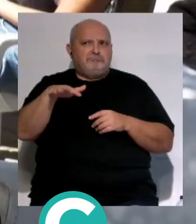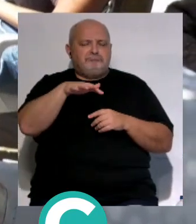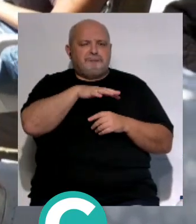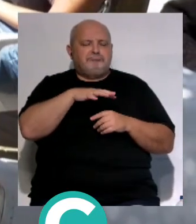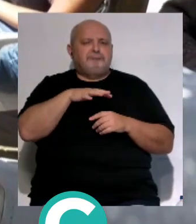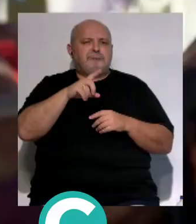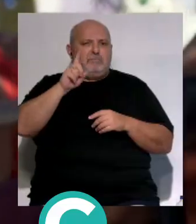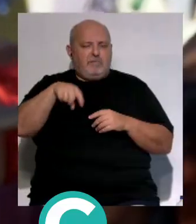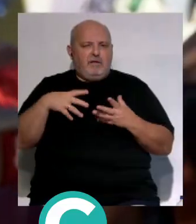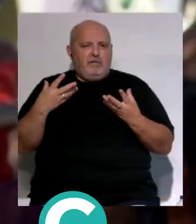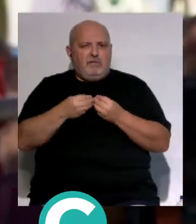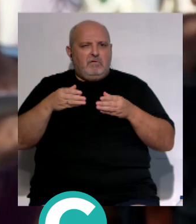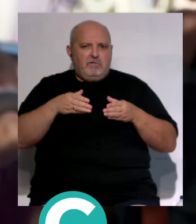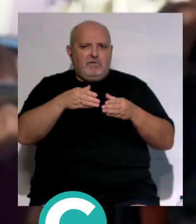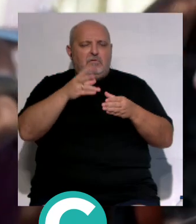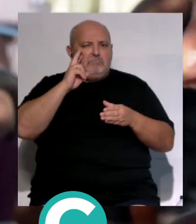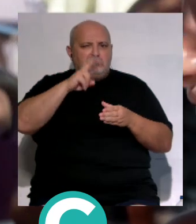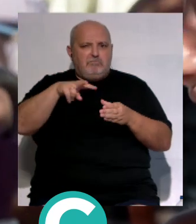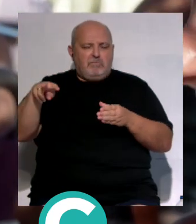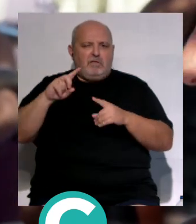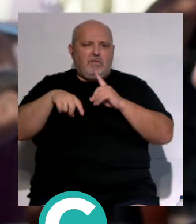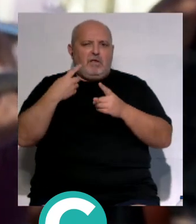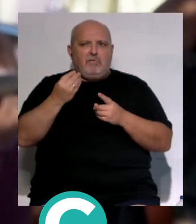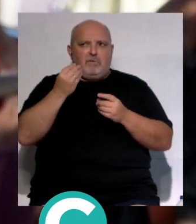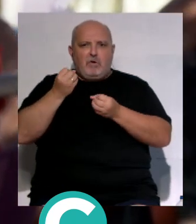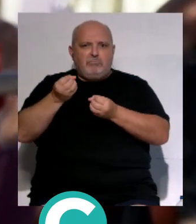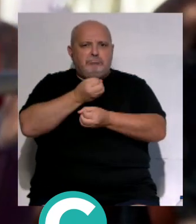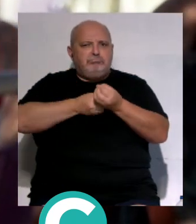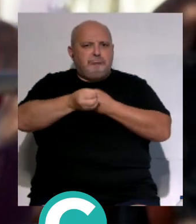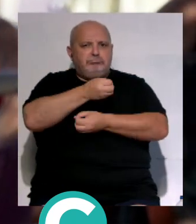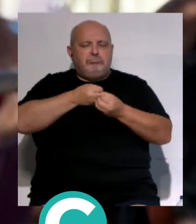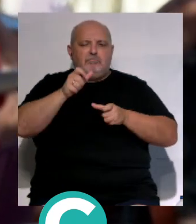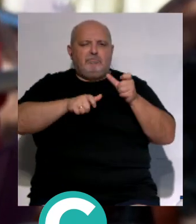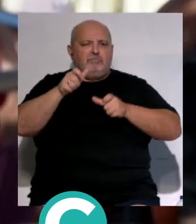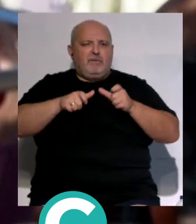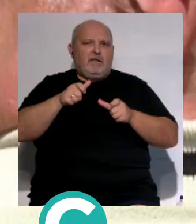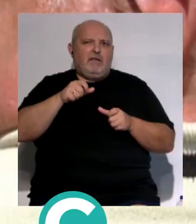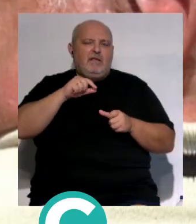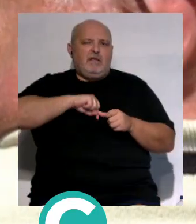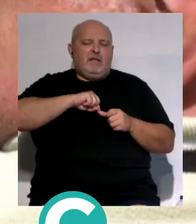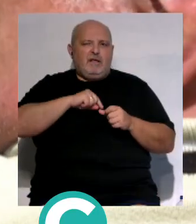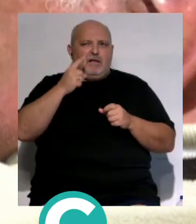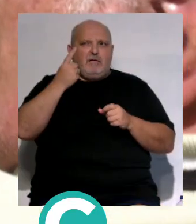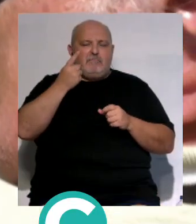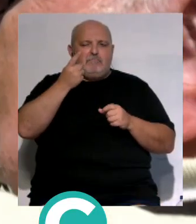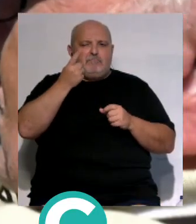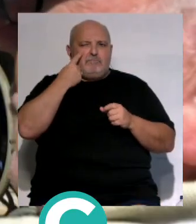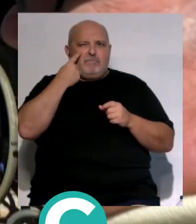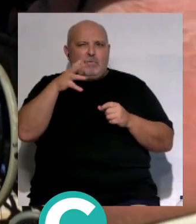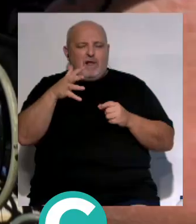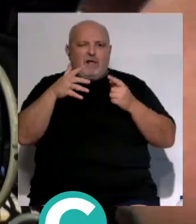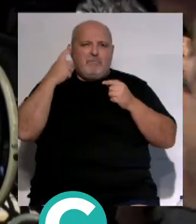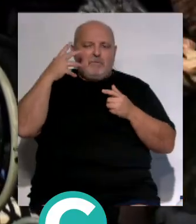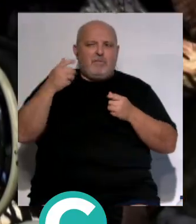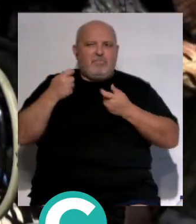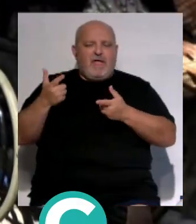sitio, ellos van, ven la exposición, después la comentan. Muchas personas que están mal cognitivamente, personas que están